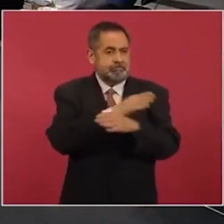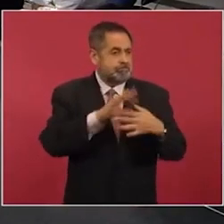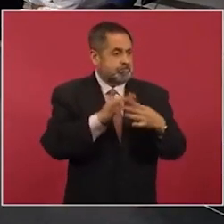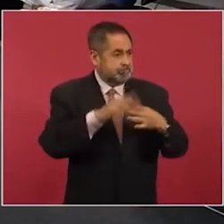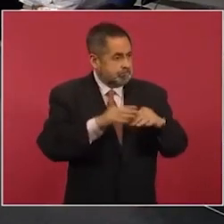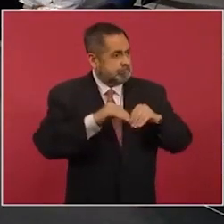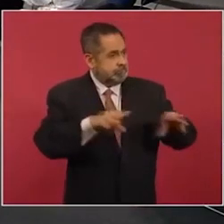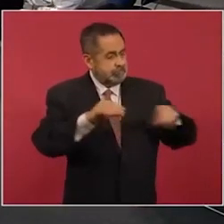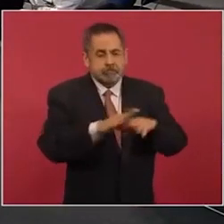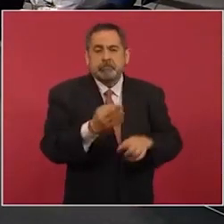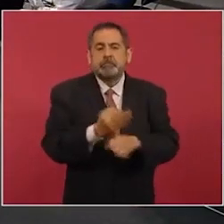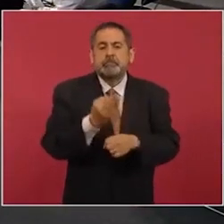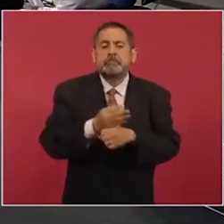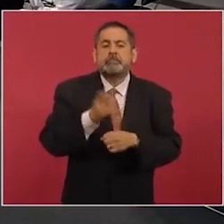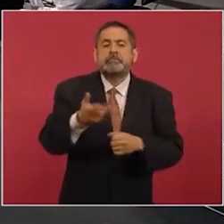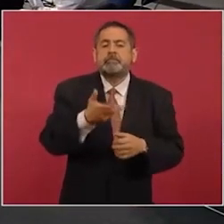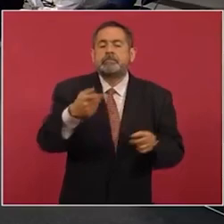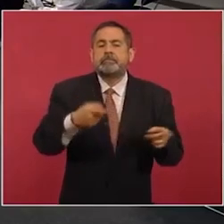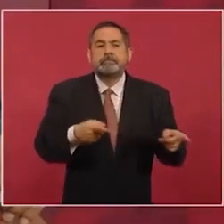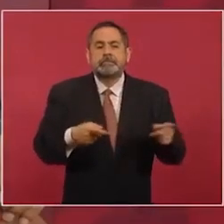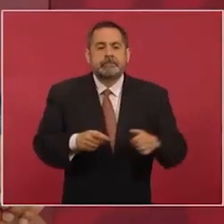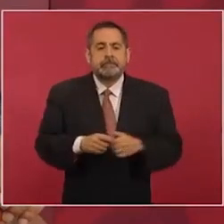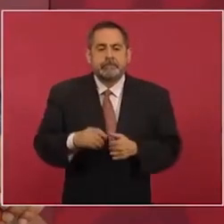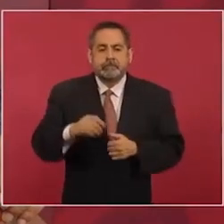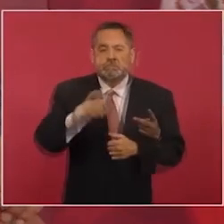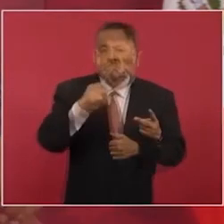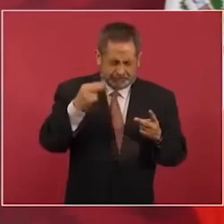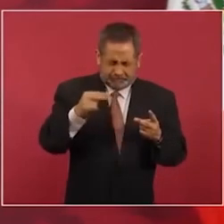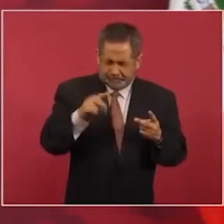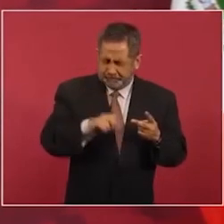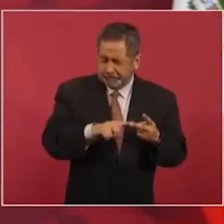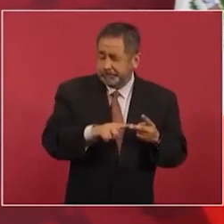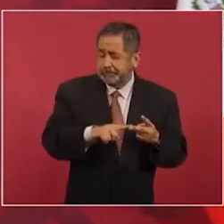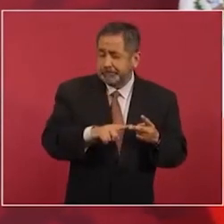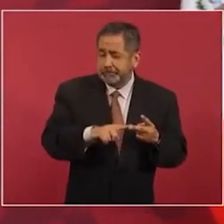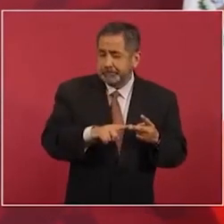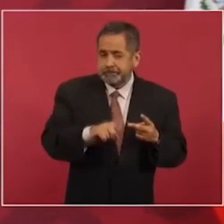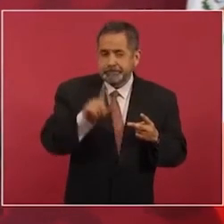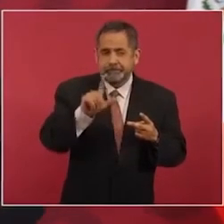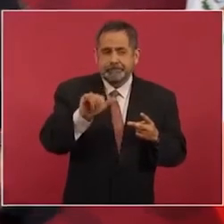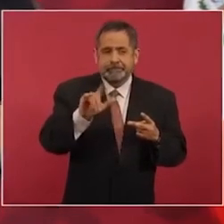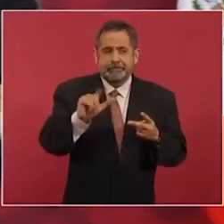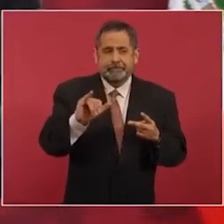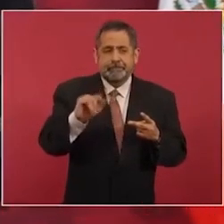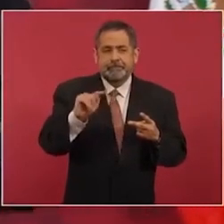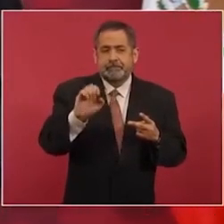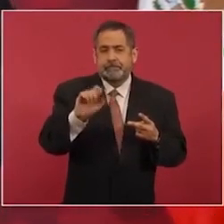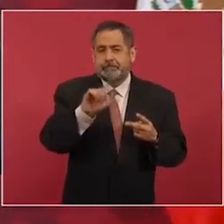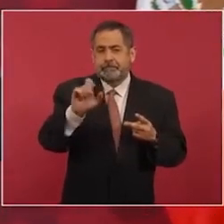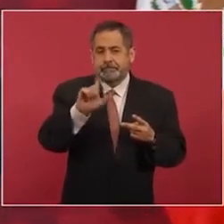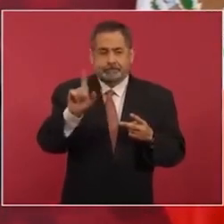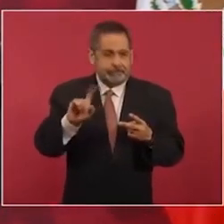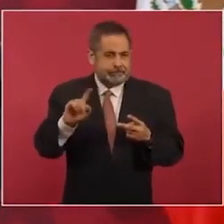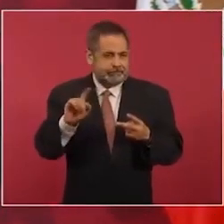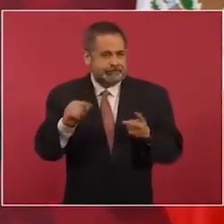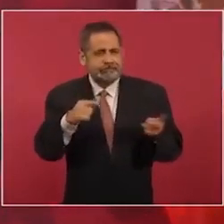haciendo Cuadri, Lili Tellez, pues, ya es porque